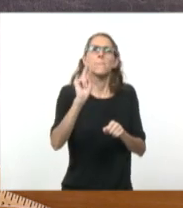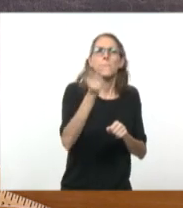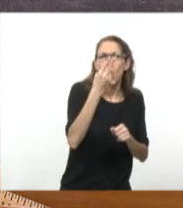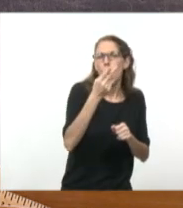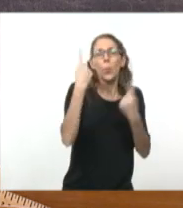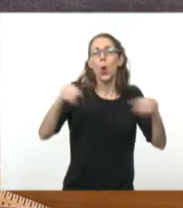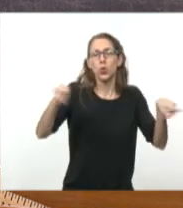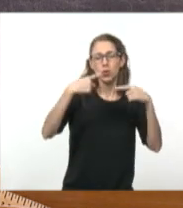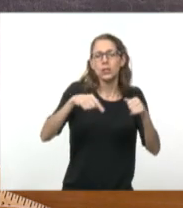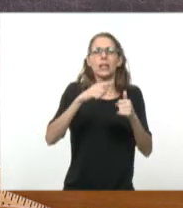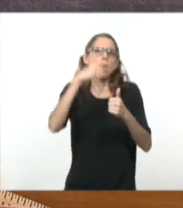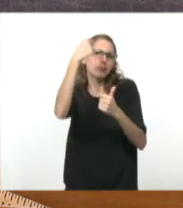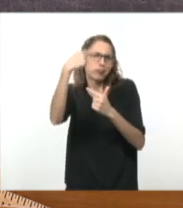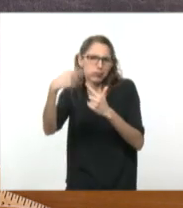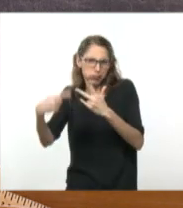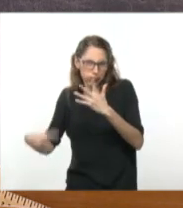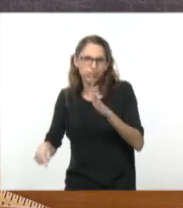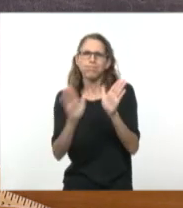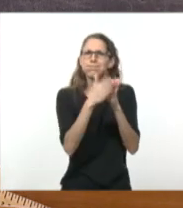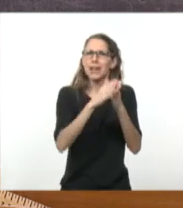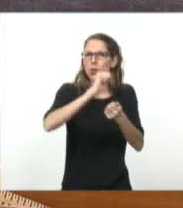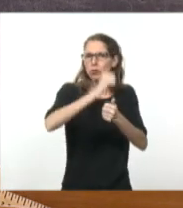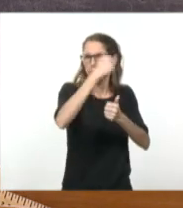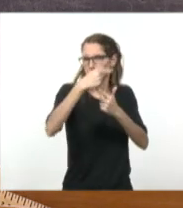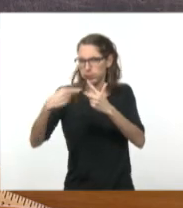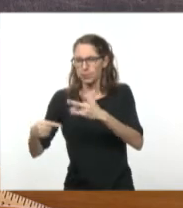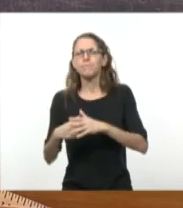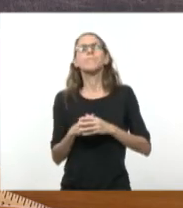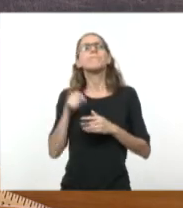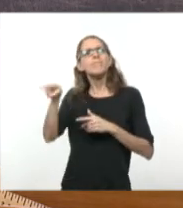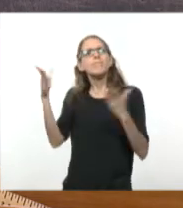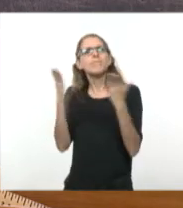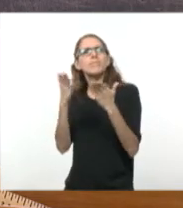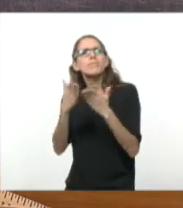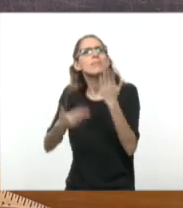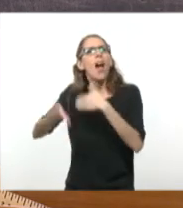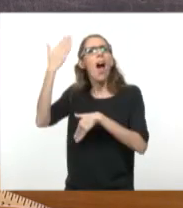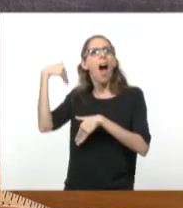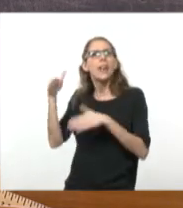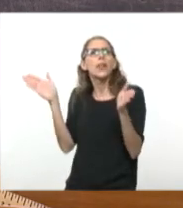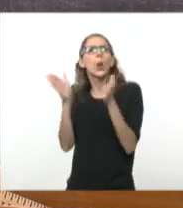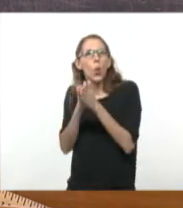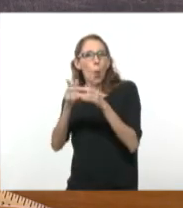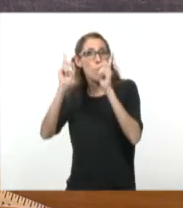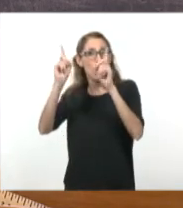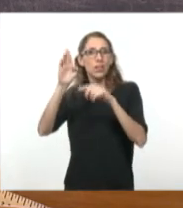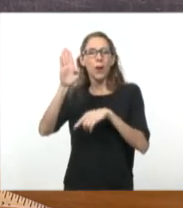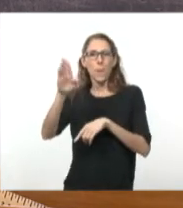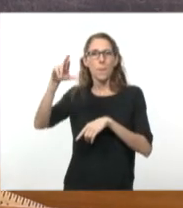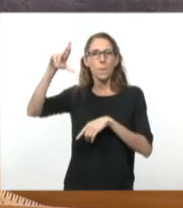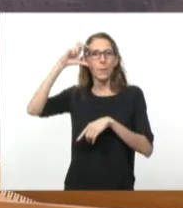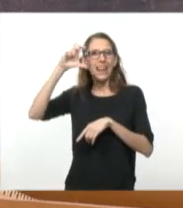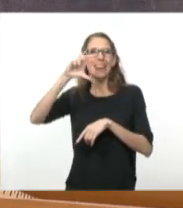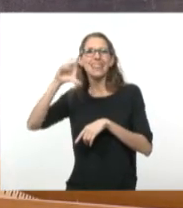y crecí hasta volver a ser pequeña y estudió con Alberto Breccia, ¿no? Estudió con Breccia, que